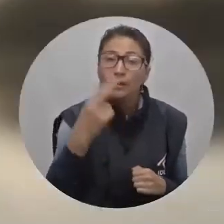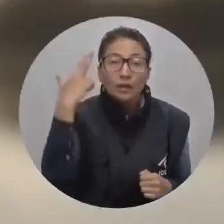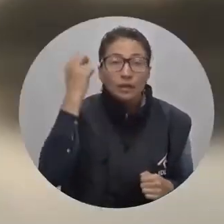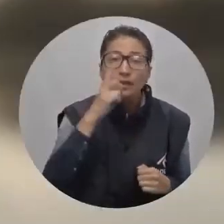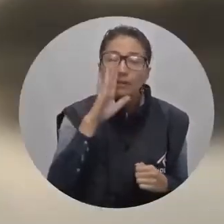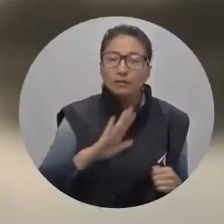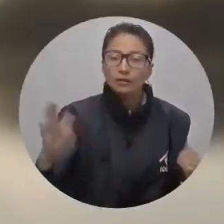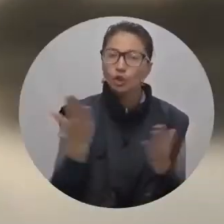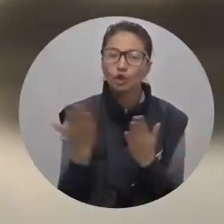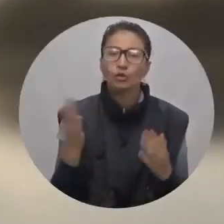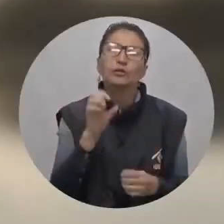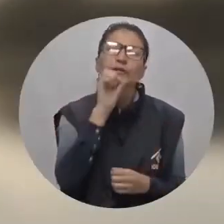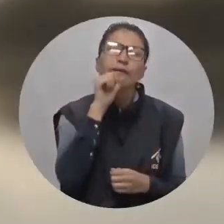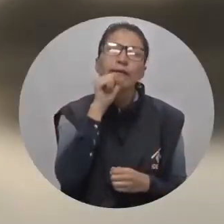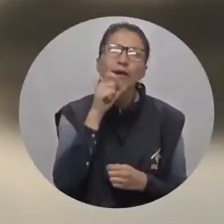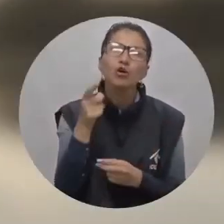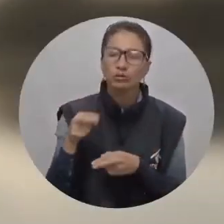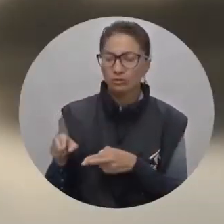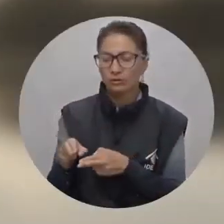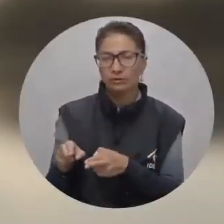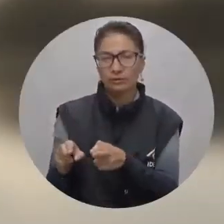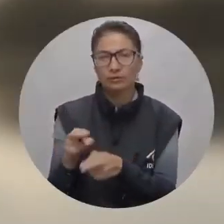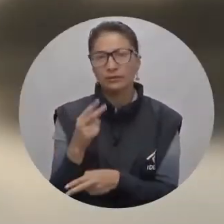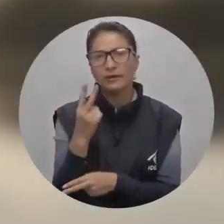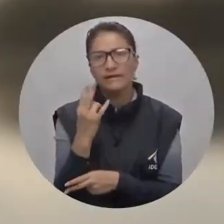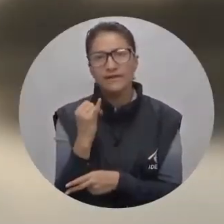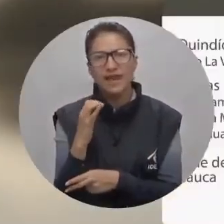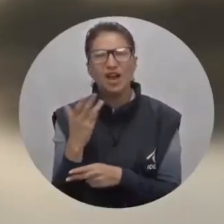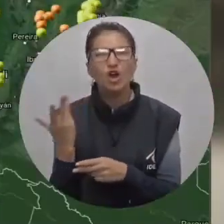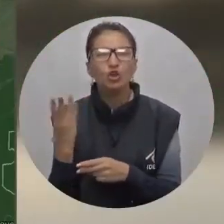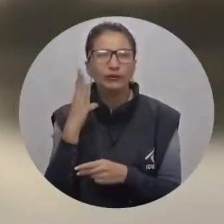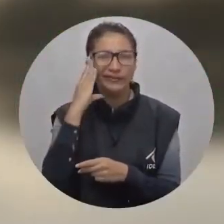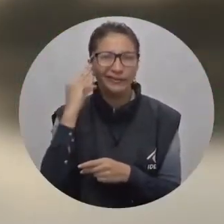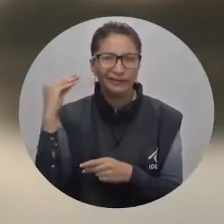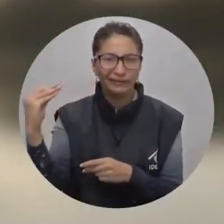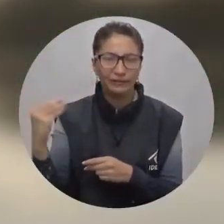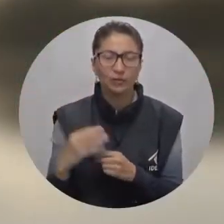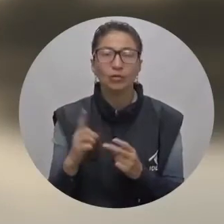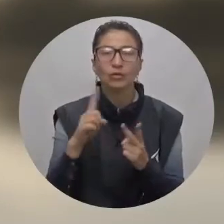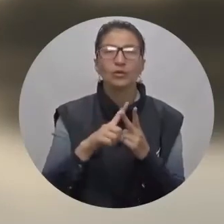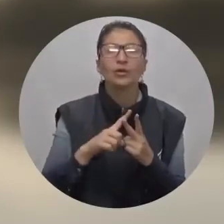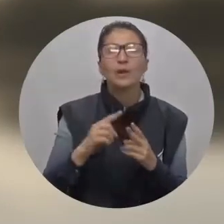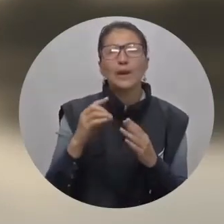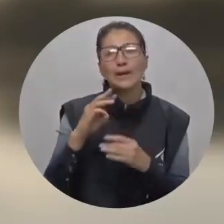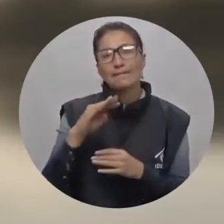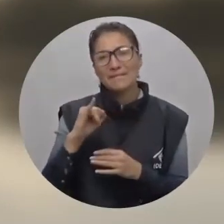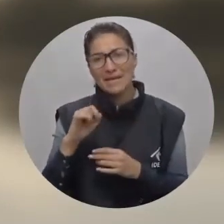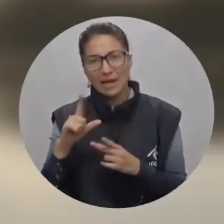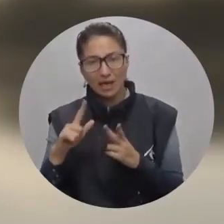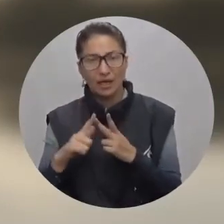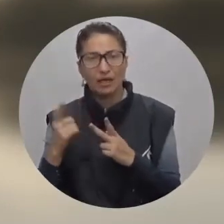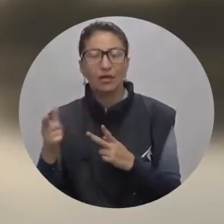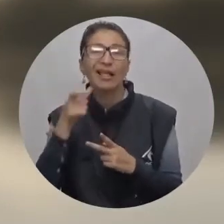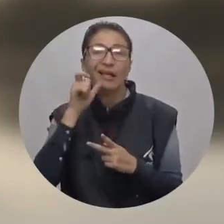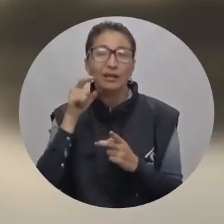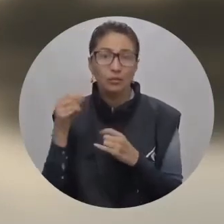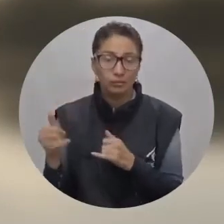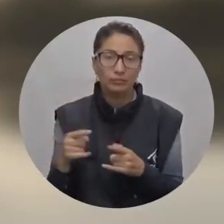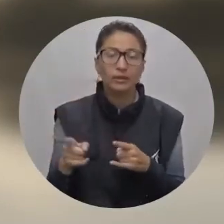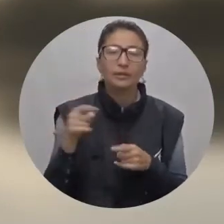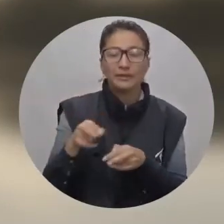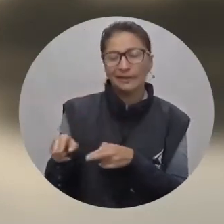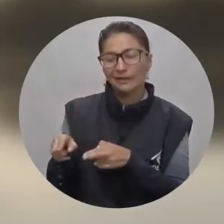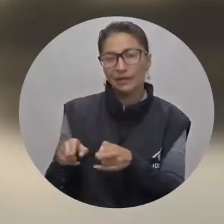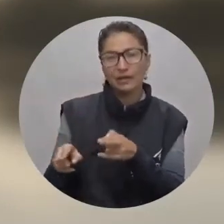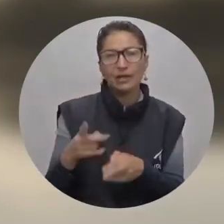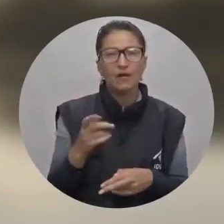las alertas. Alerta naranja sobre la cuenca del río La Vieja en Quindío, Samaná, la miel y guarinó en Caldas y los ríos